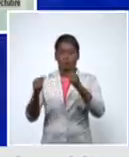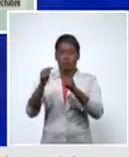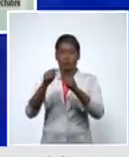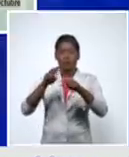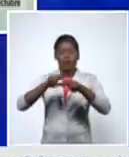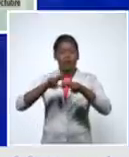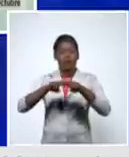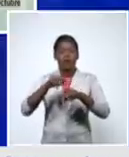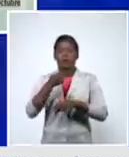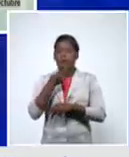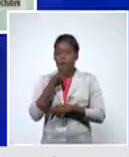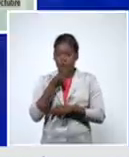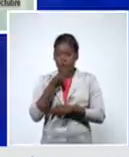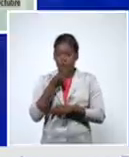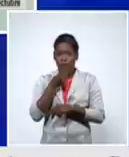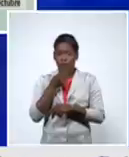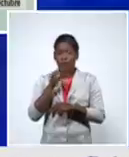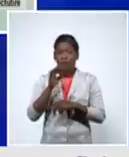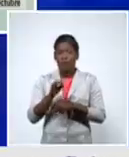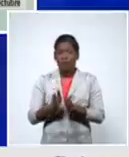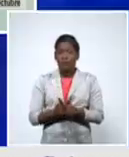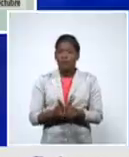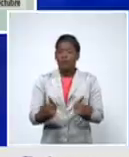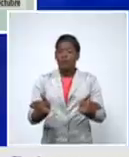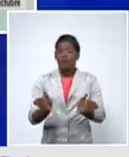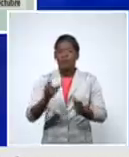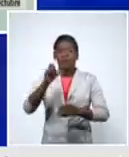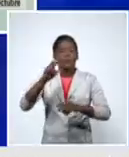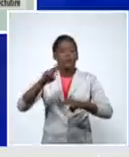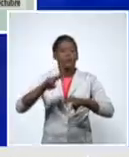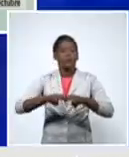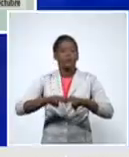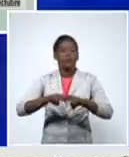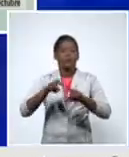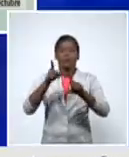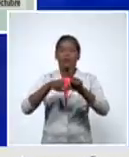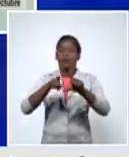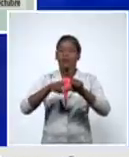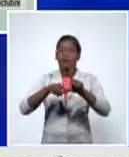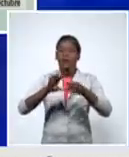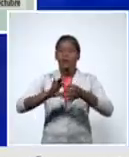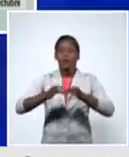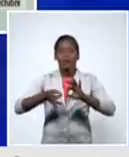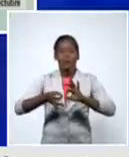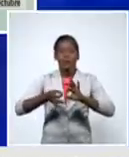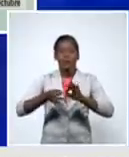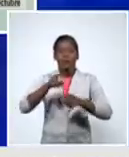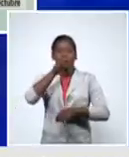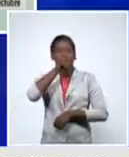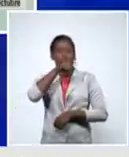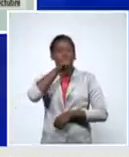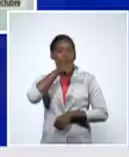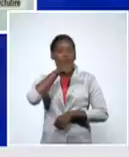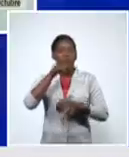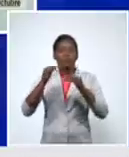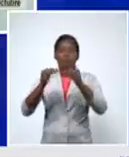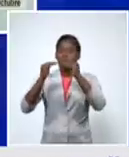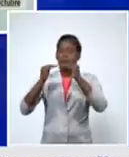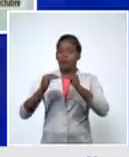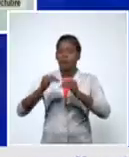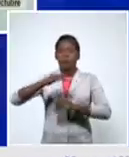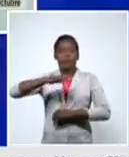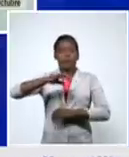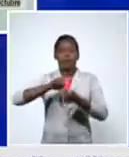San Miguel del Padrón Centro Habana Regla Guanabacoa Cotorro después viene Pinar del Río